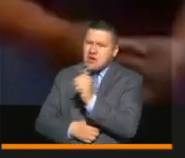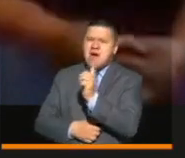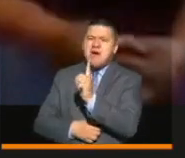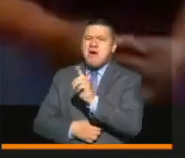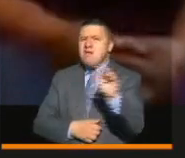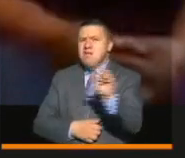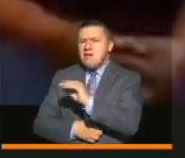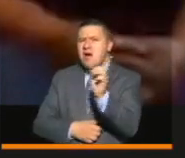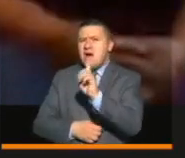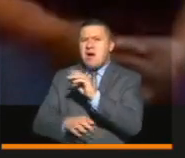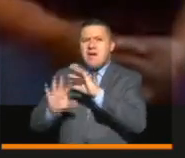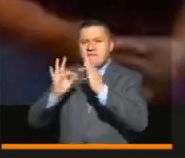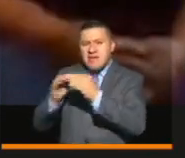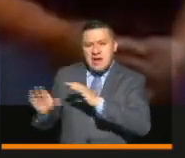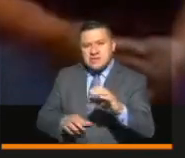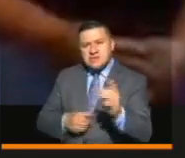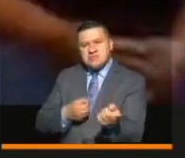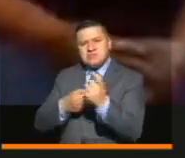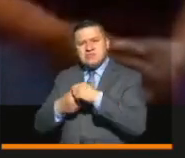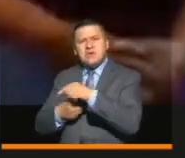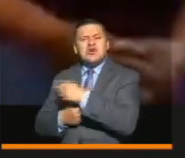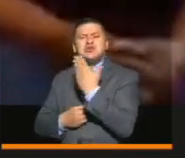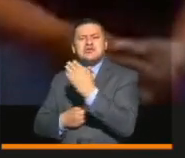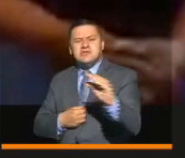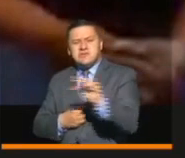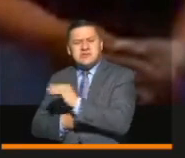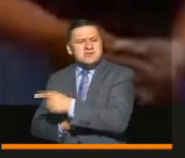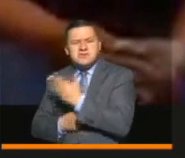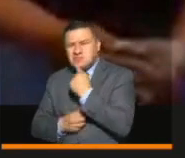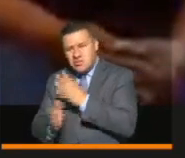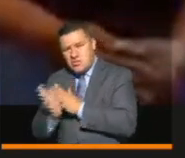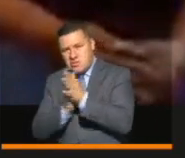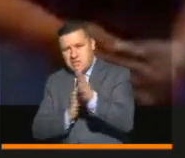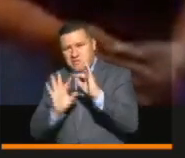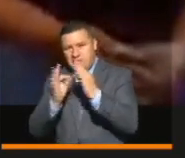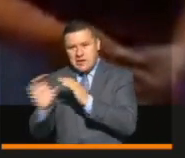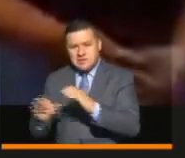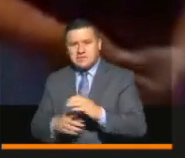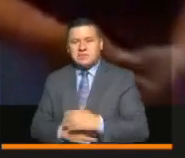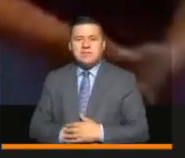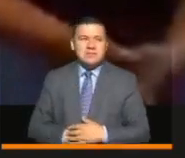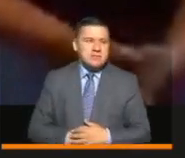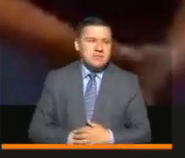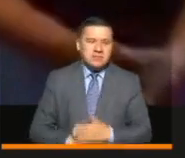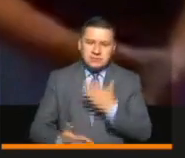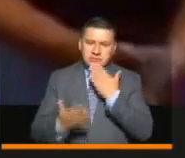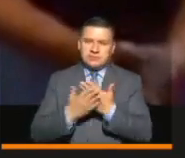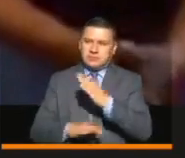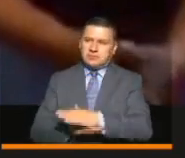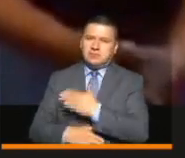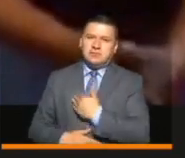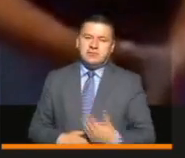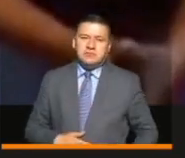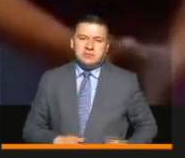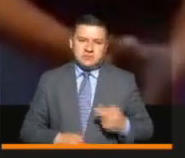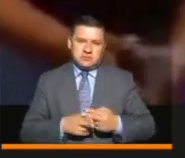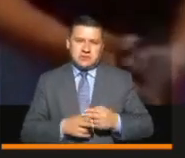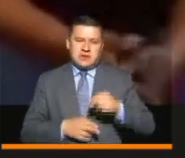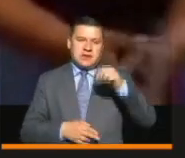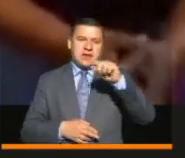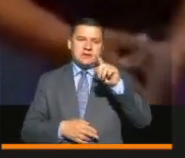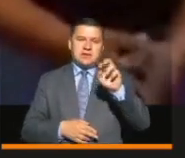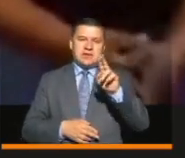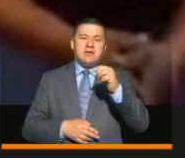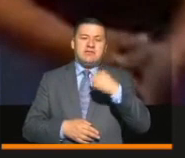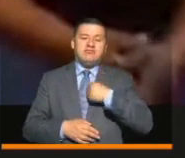cuánto estás en Familias en Acción, y para qué te ha servido esos recursos que te llegan de Familias en Acción. Muy buenas tardes, señor presidente. Mi nombre es Narcira